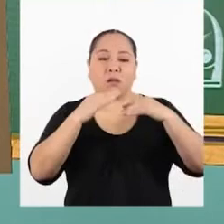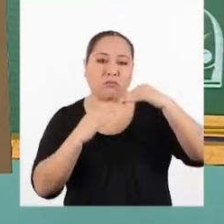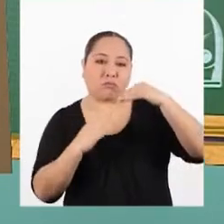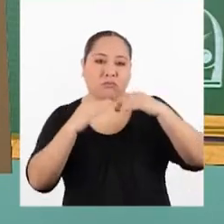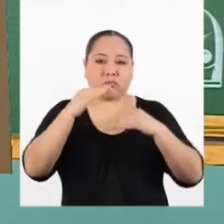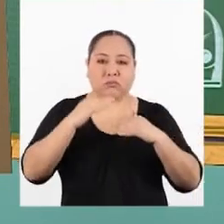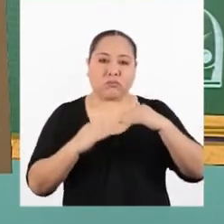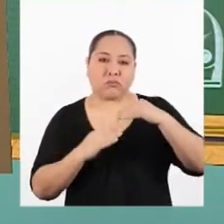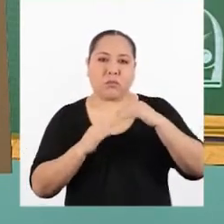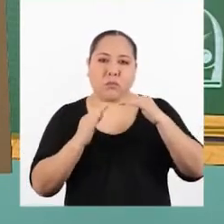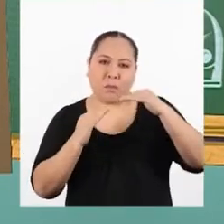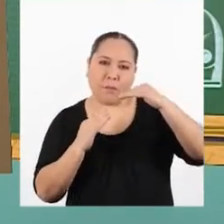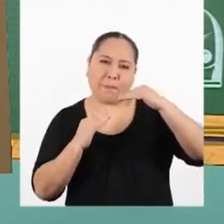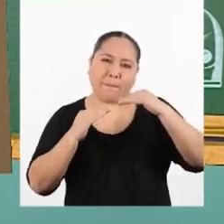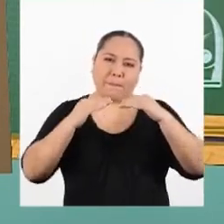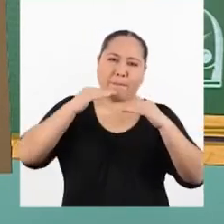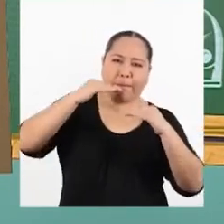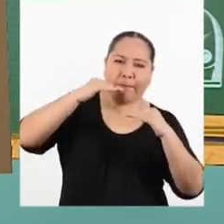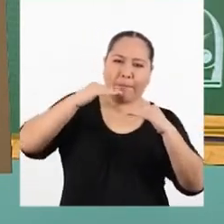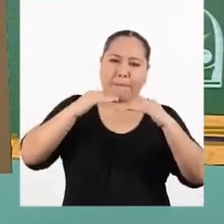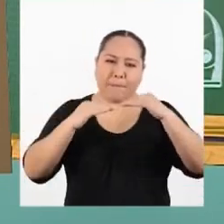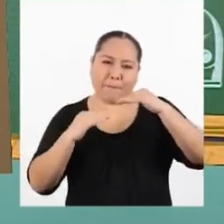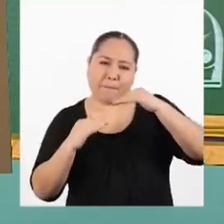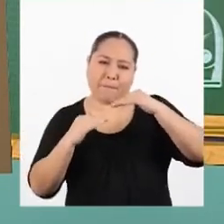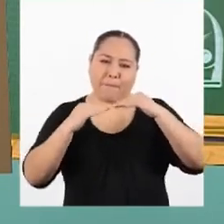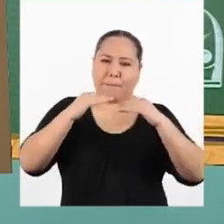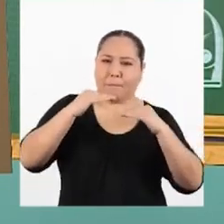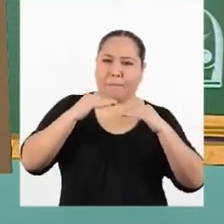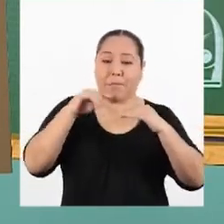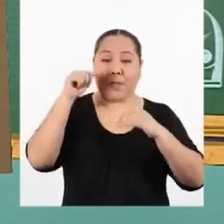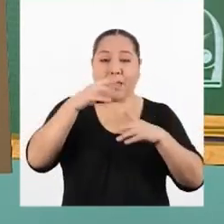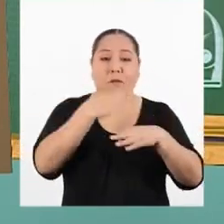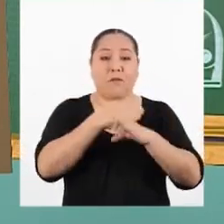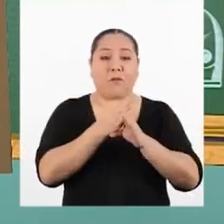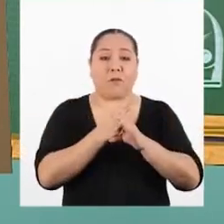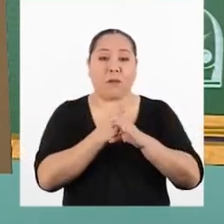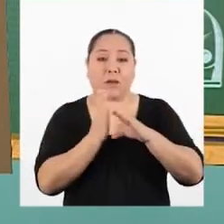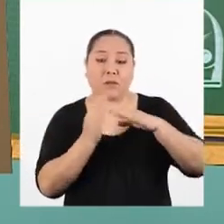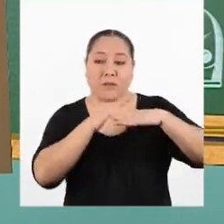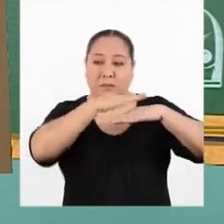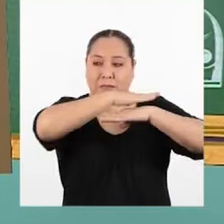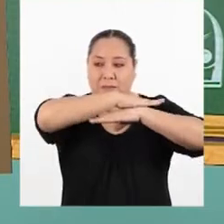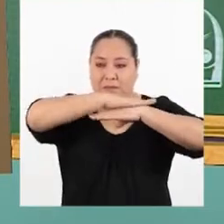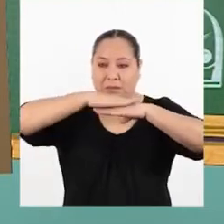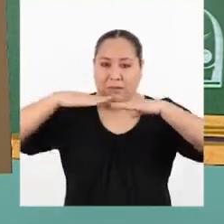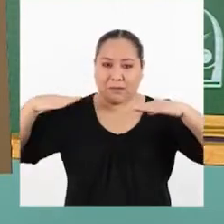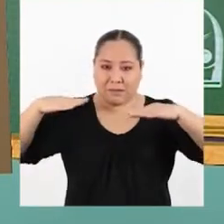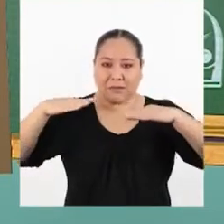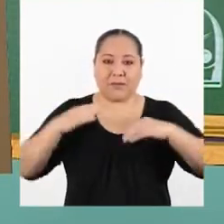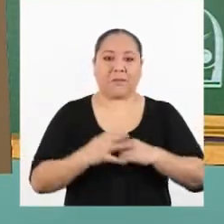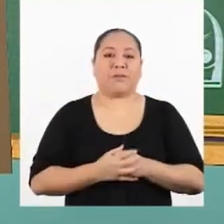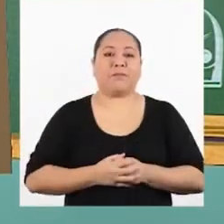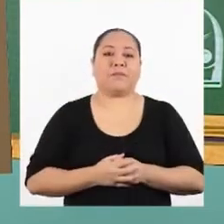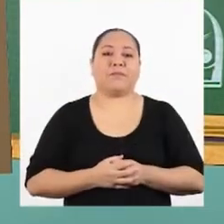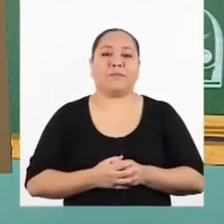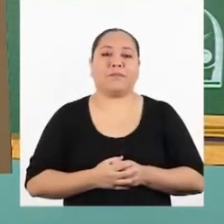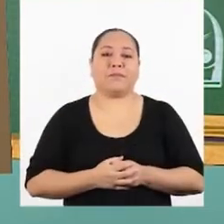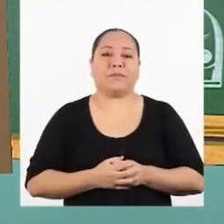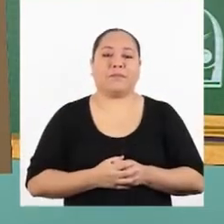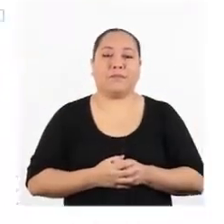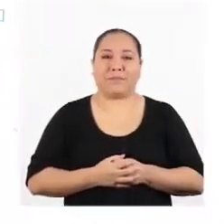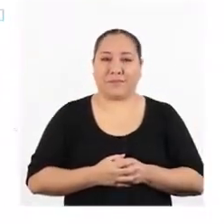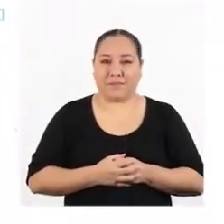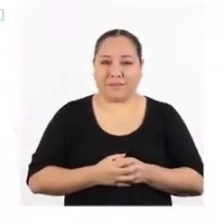moviendo la posición de la liga, de tal forma que la palanca quede totalmente horizontal. Así.